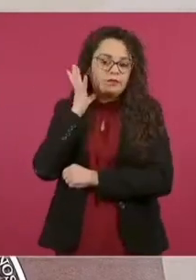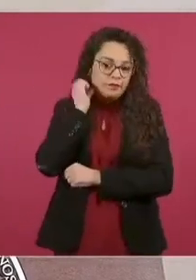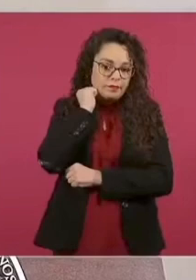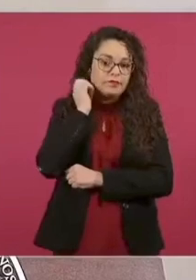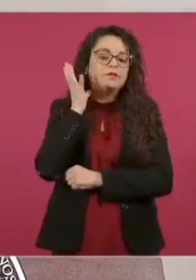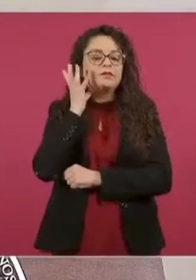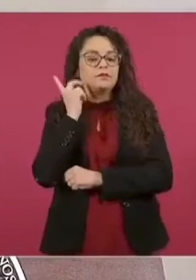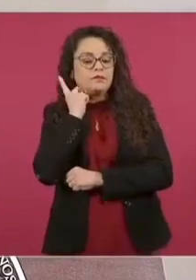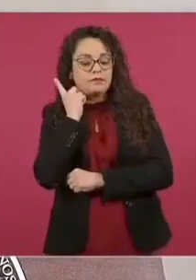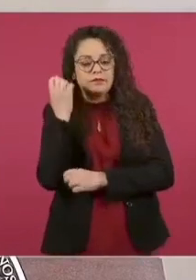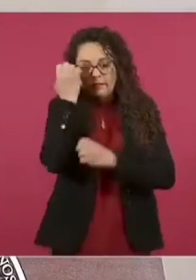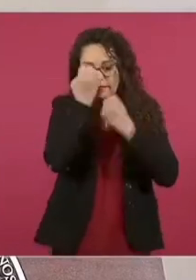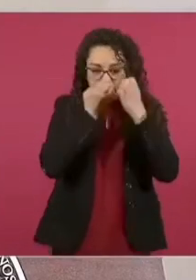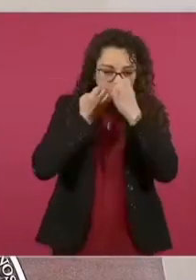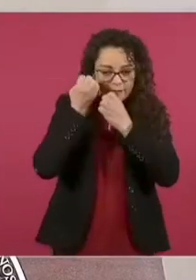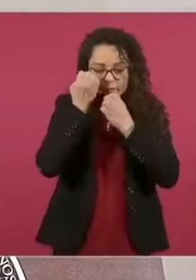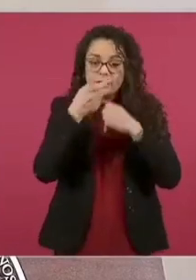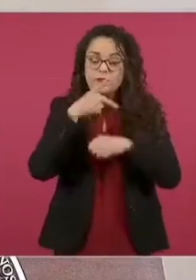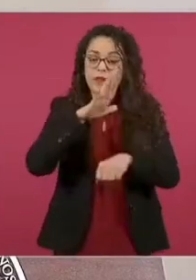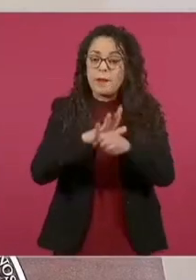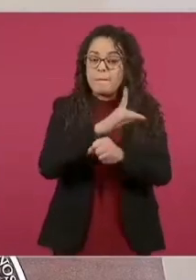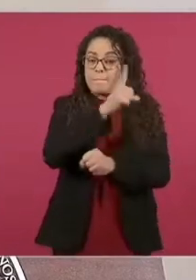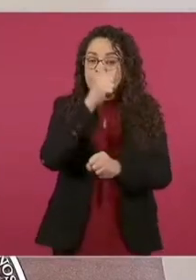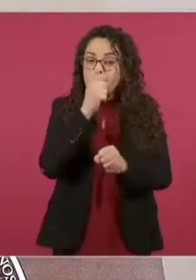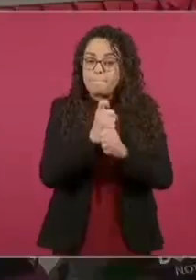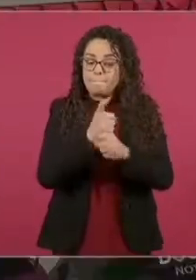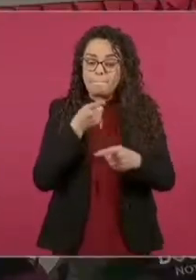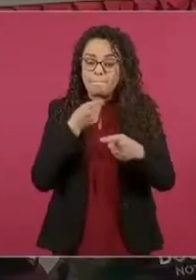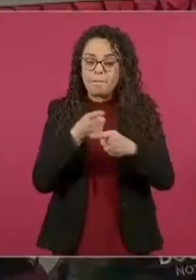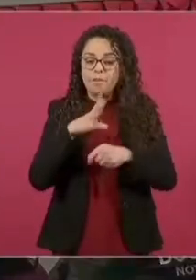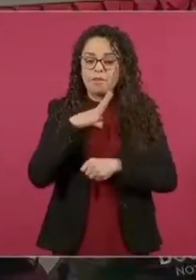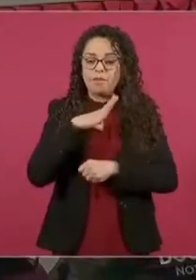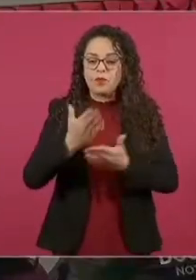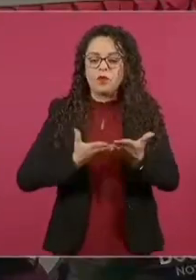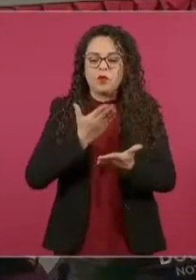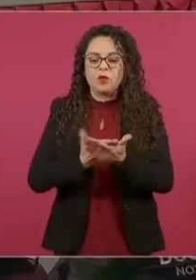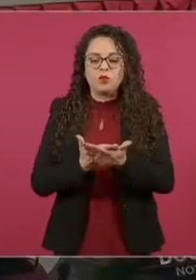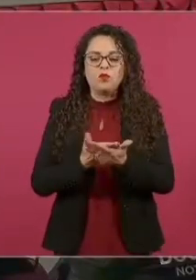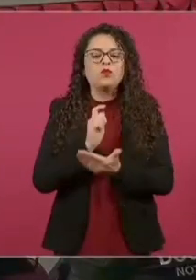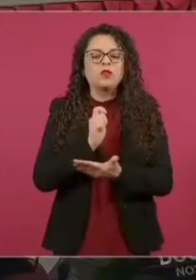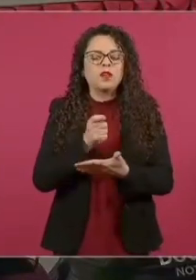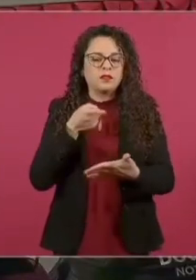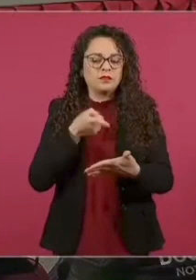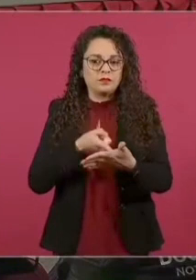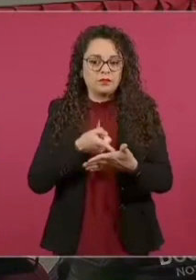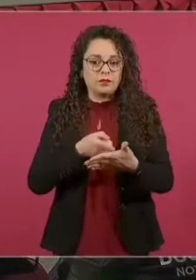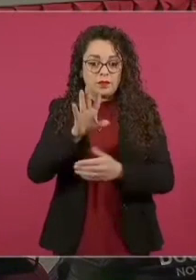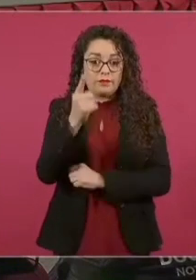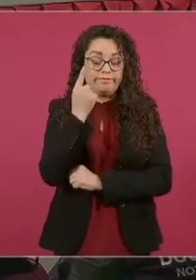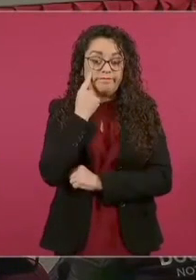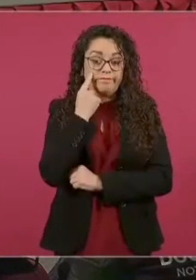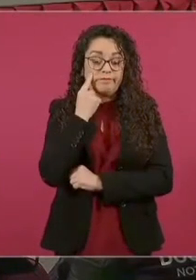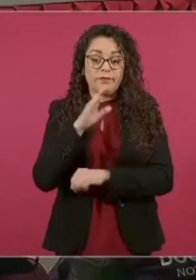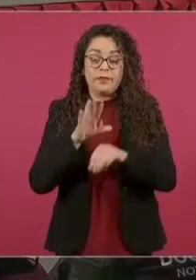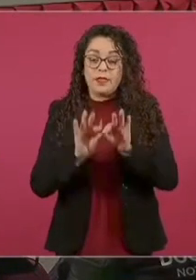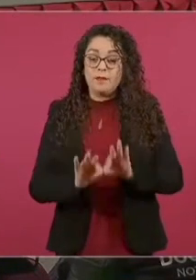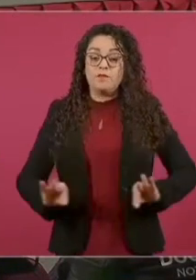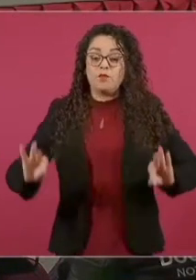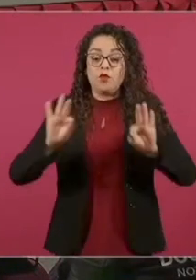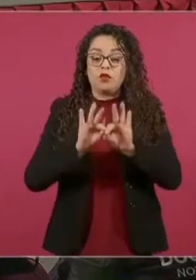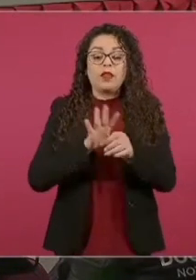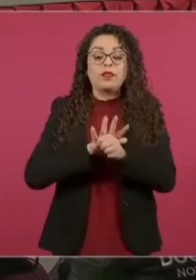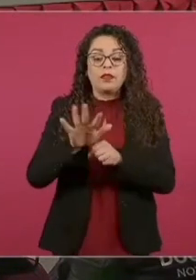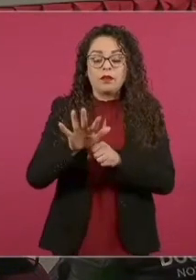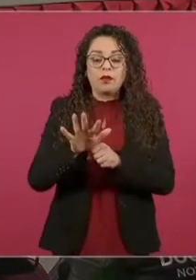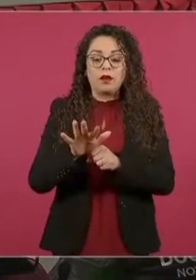principales aspectos que tiene considerados este proyecto. Principalmente, la parte importante es que esta